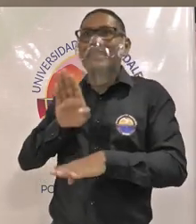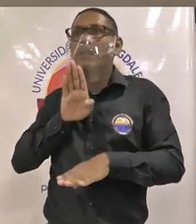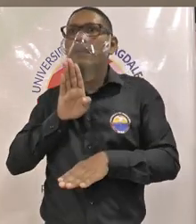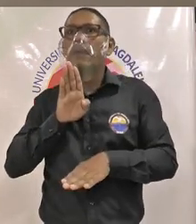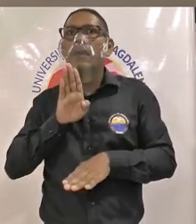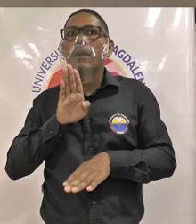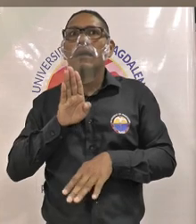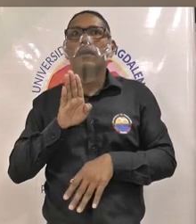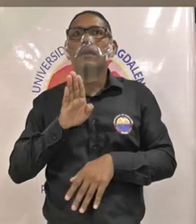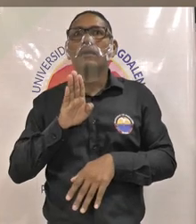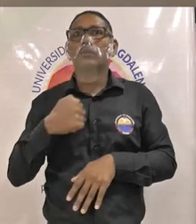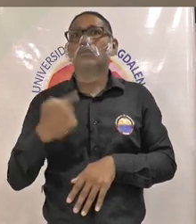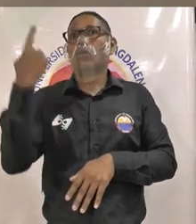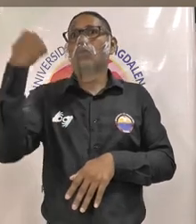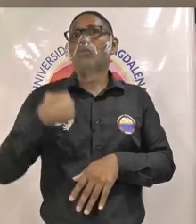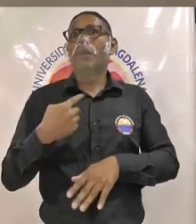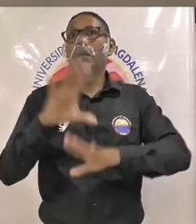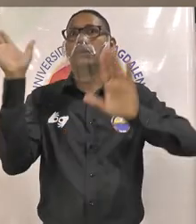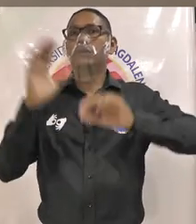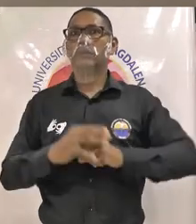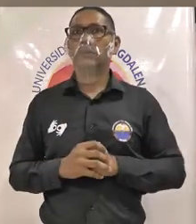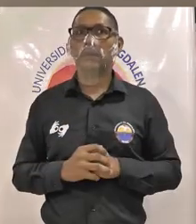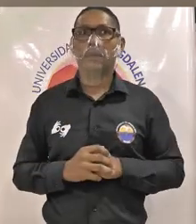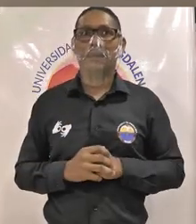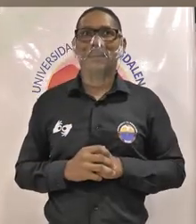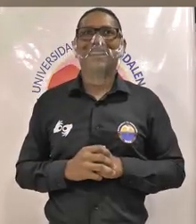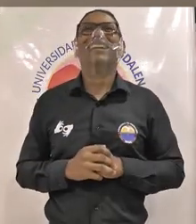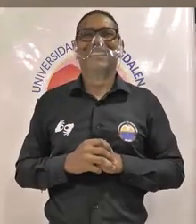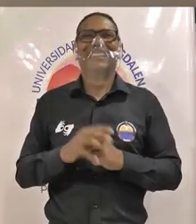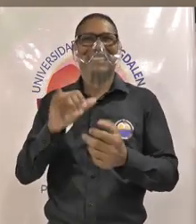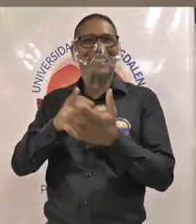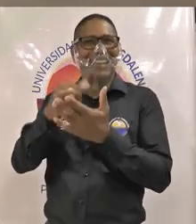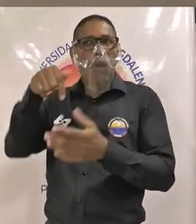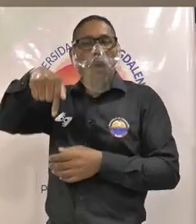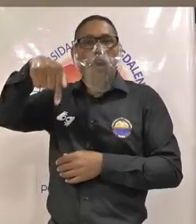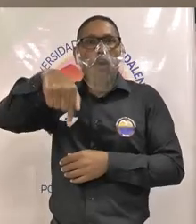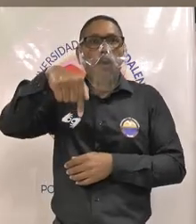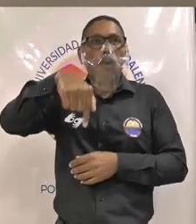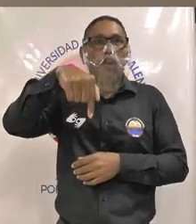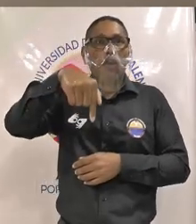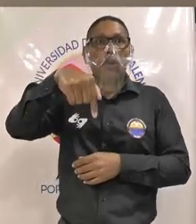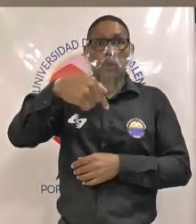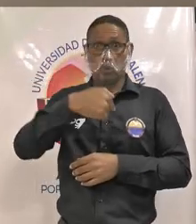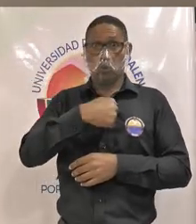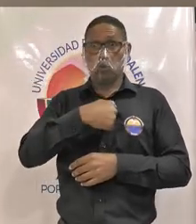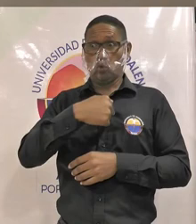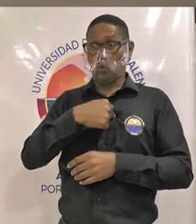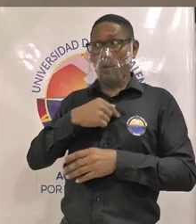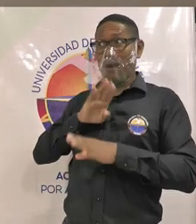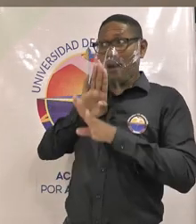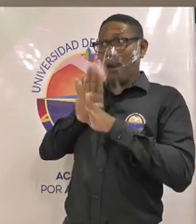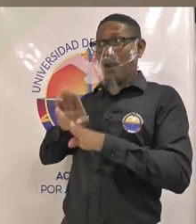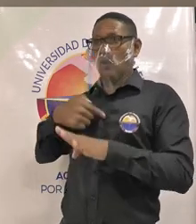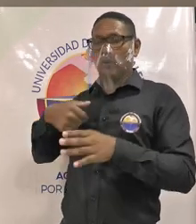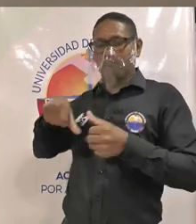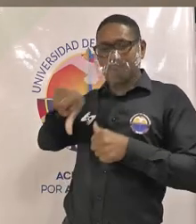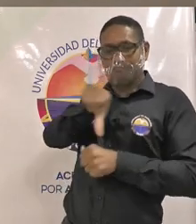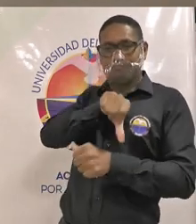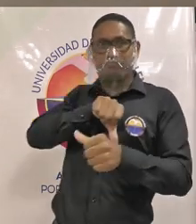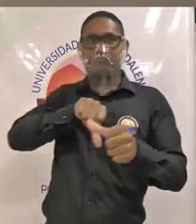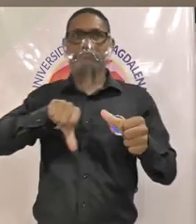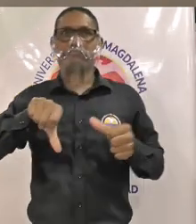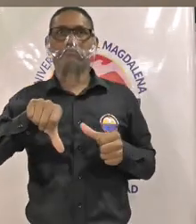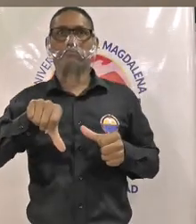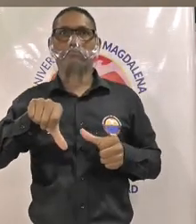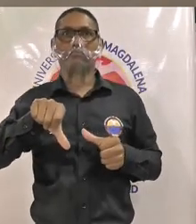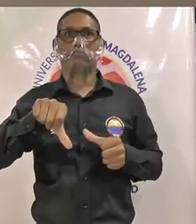así lo dijo entonces refutándolo en ese caso el día de hoy yo declino mi candidatura y le doy mi total apoyo y